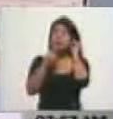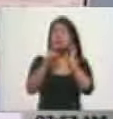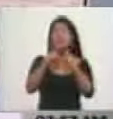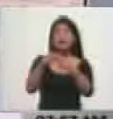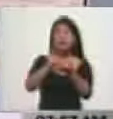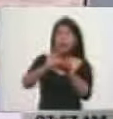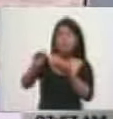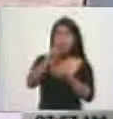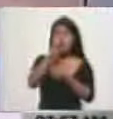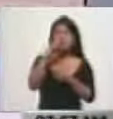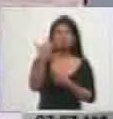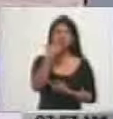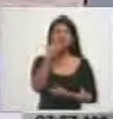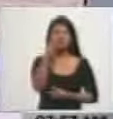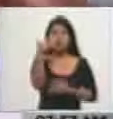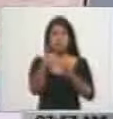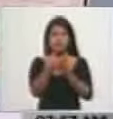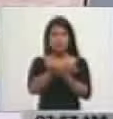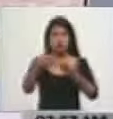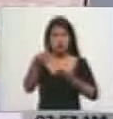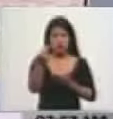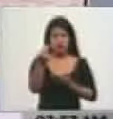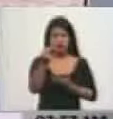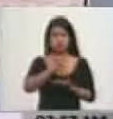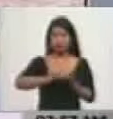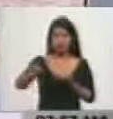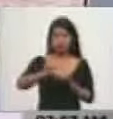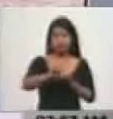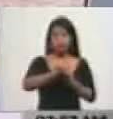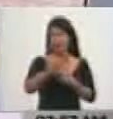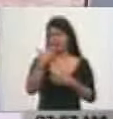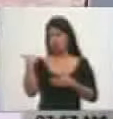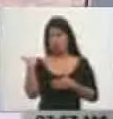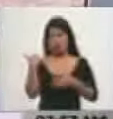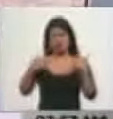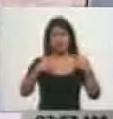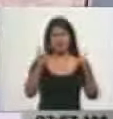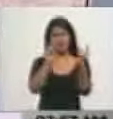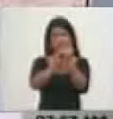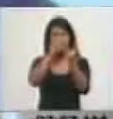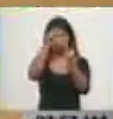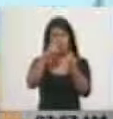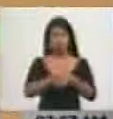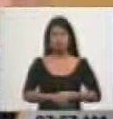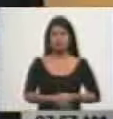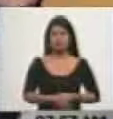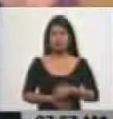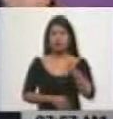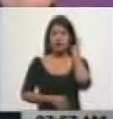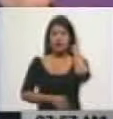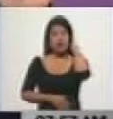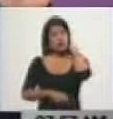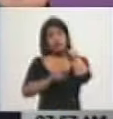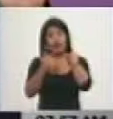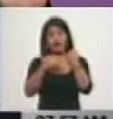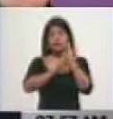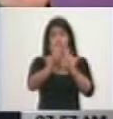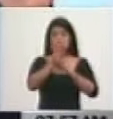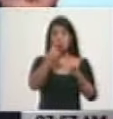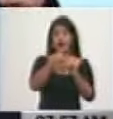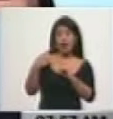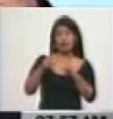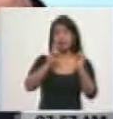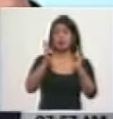millones de bolívares. Entonces, recientemente un acto con el presidente de la república. Digamos que hay avances en cada uno de los ejes que ya usted mostraba